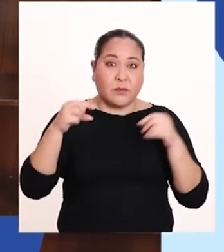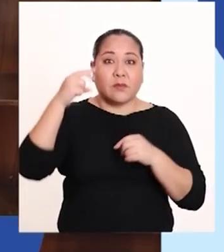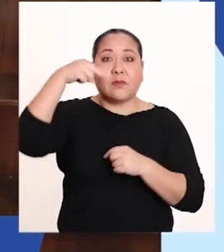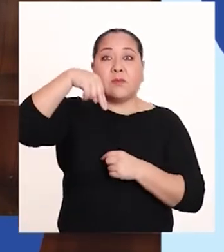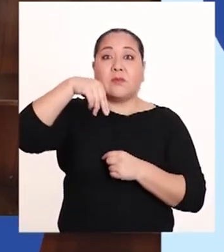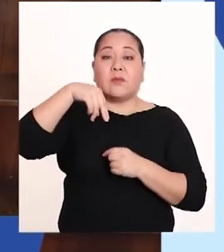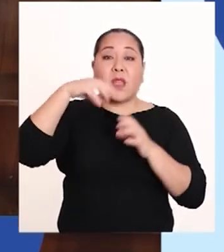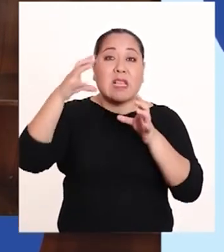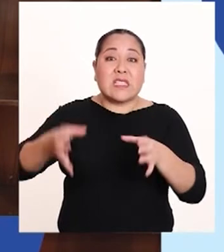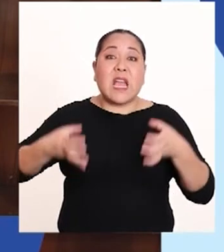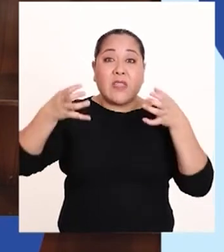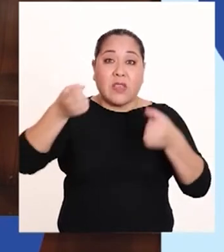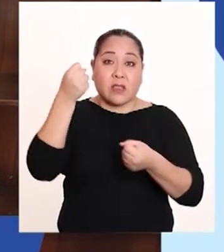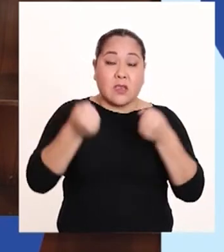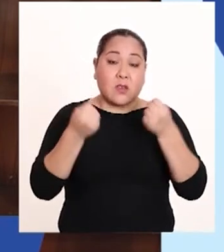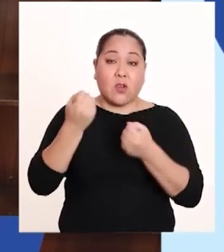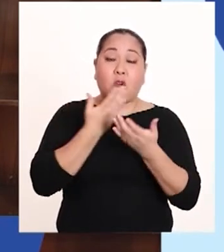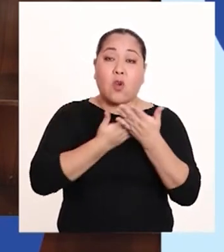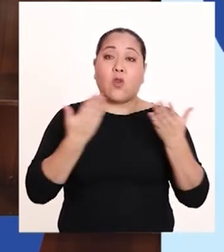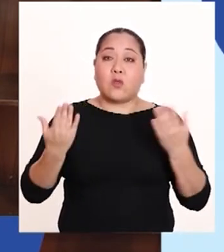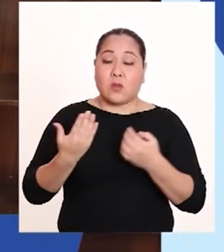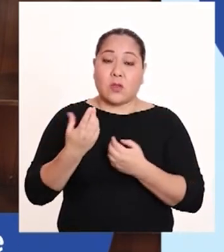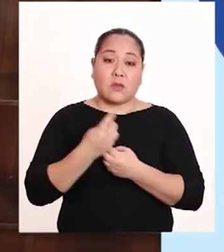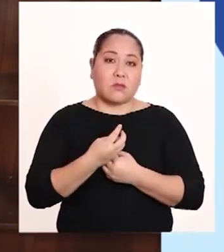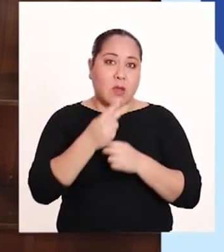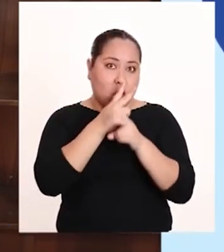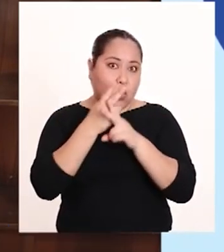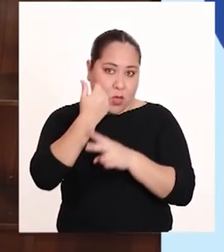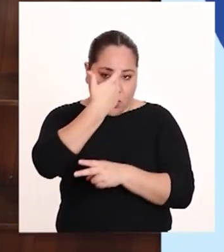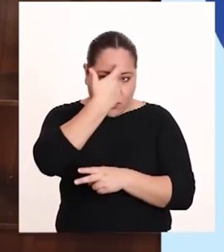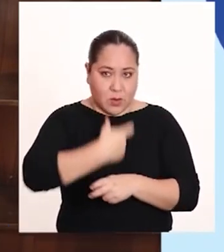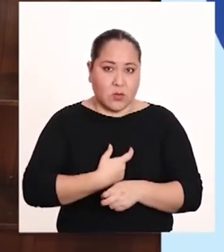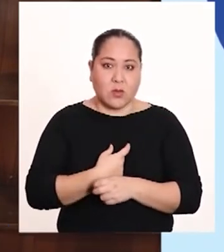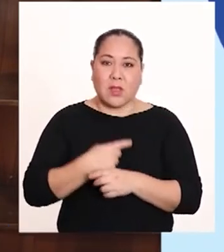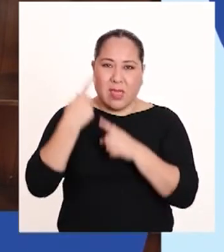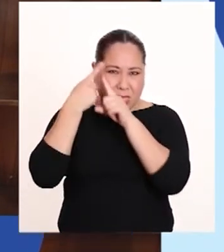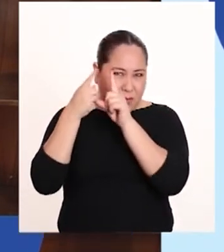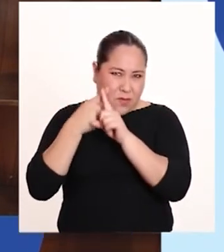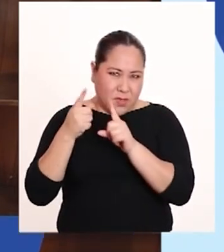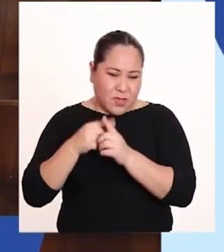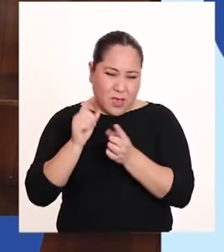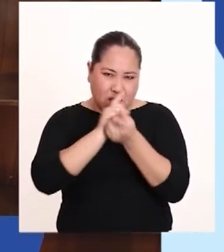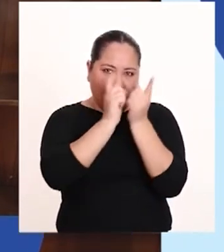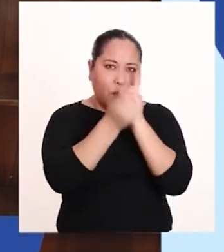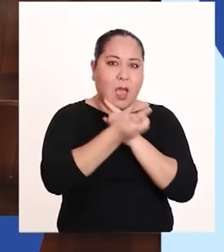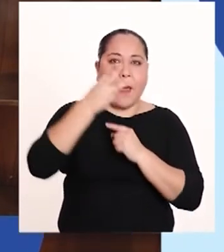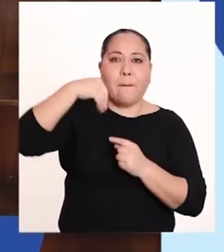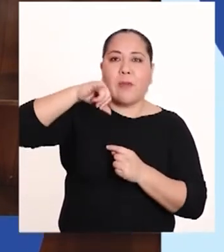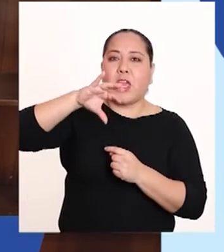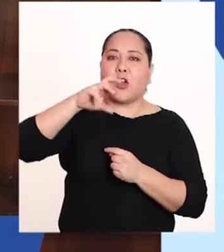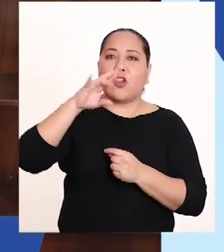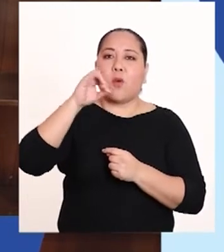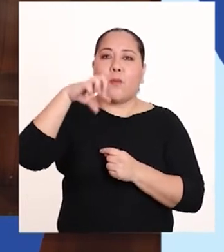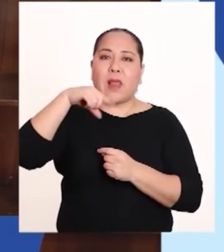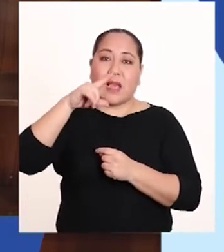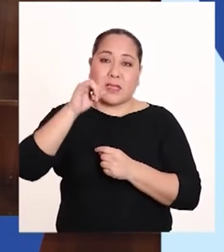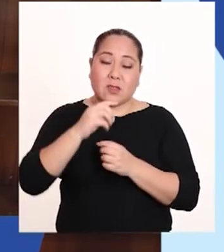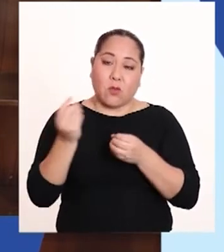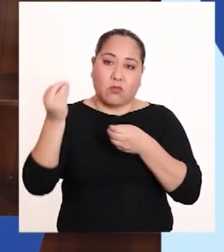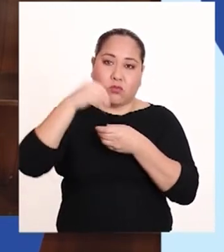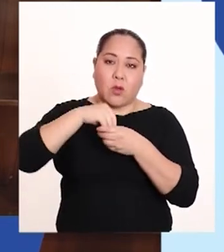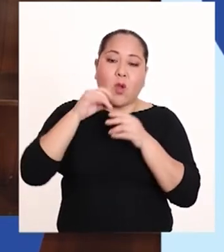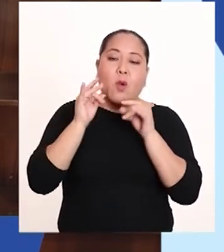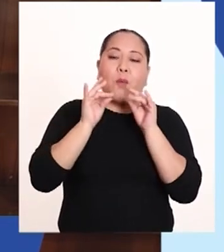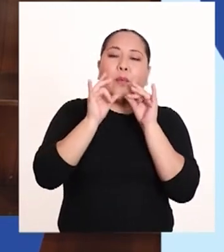neumáticos, productos de cuidado personal, etcétera, que al transformarse en microplásticos, forman